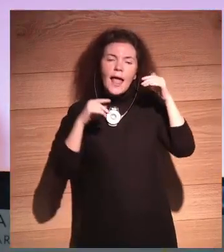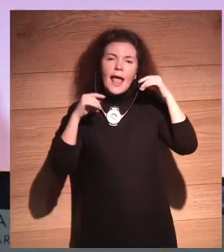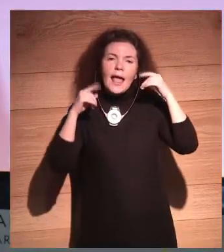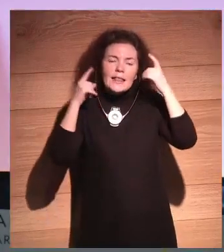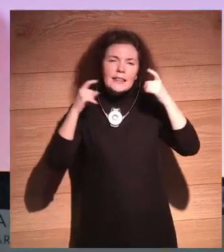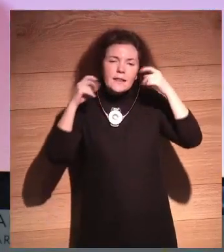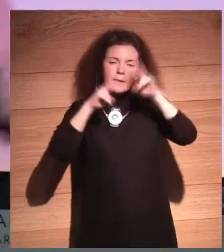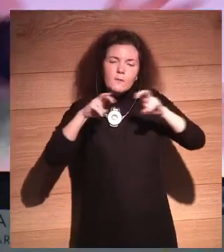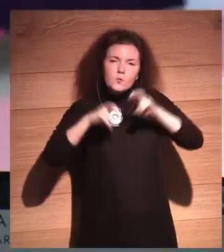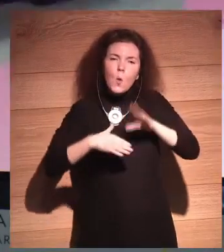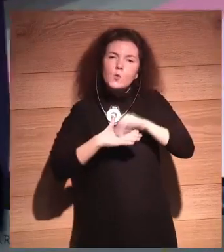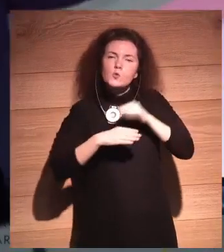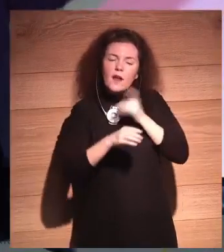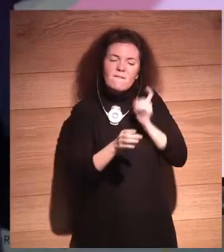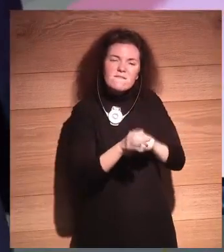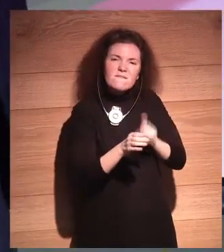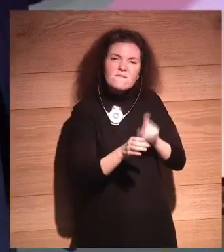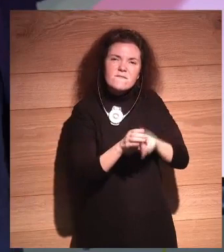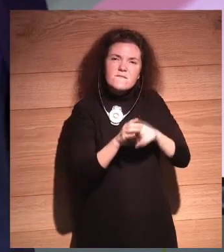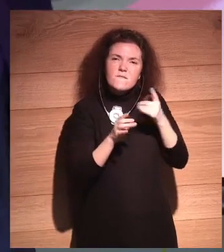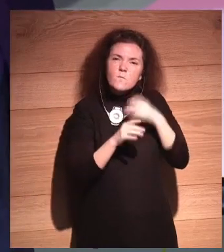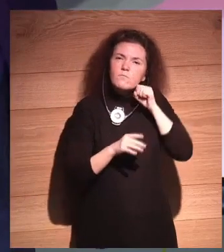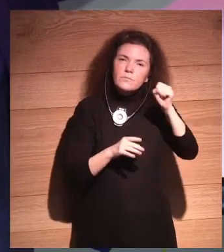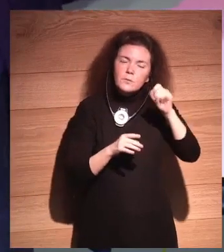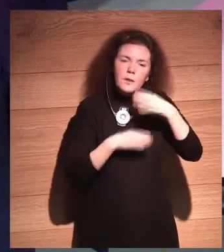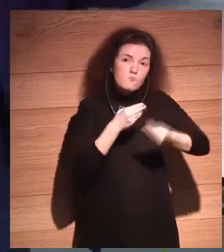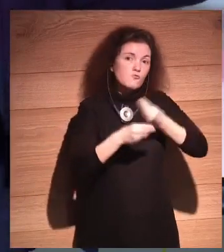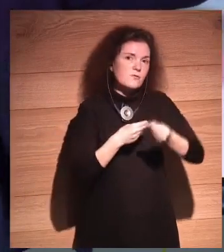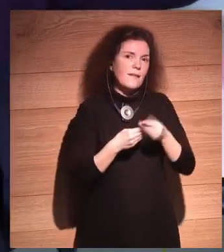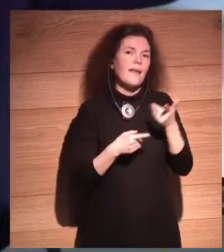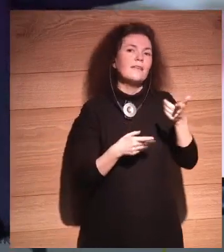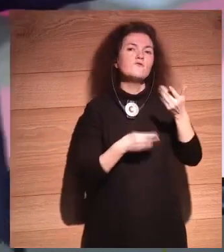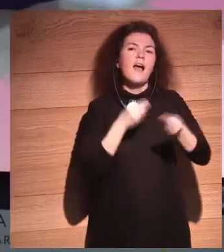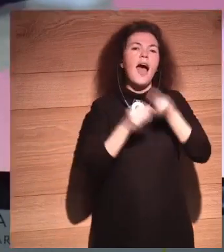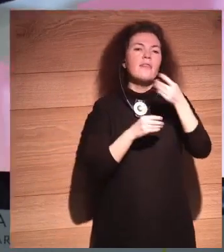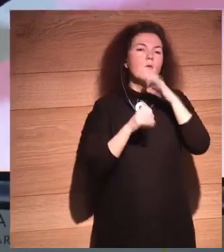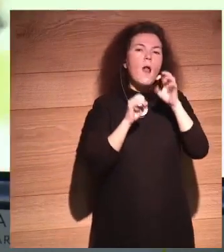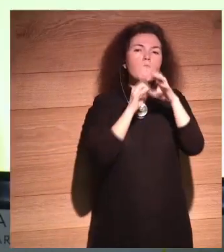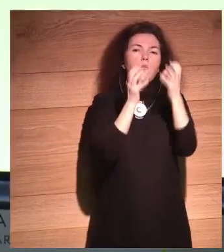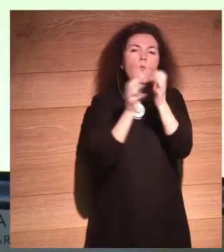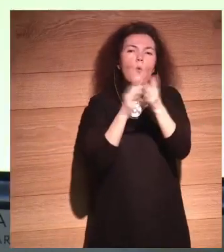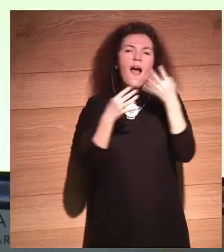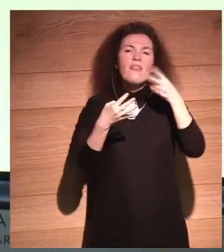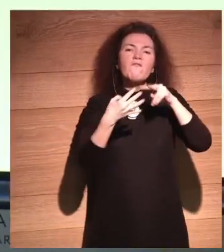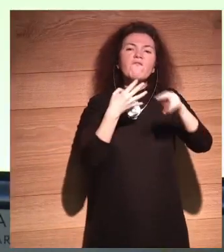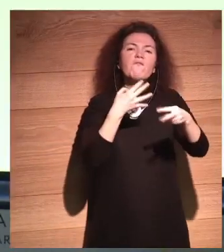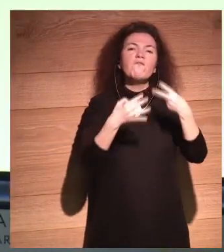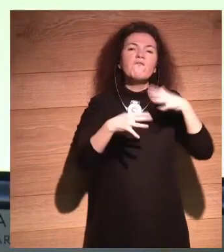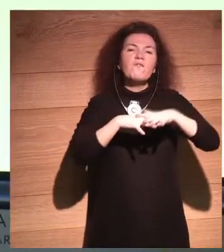a los usuarios utilizándolas. Ellos van haciendo burbujas de filtrado